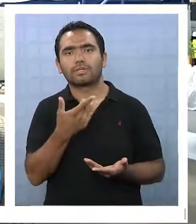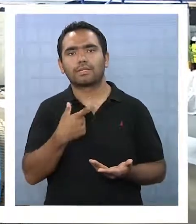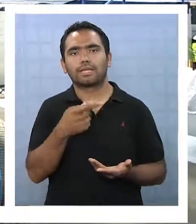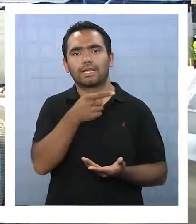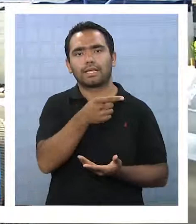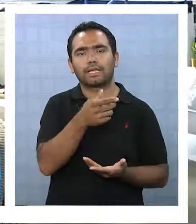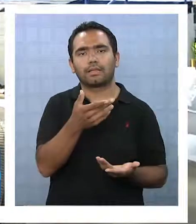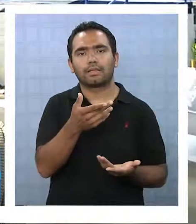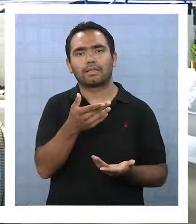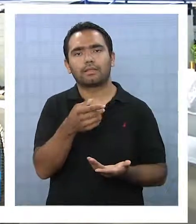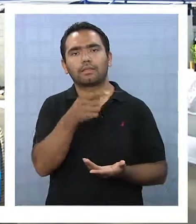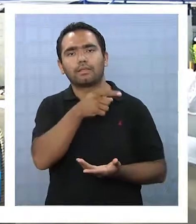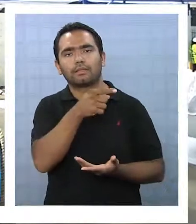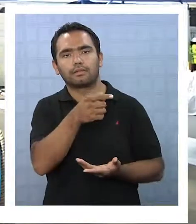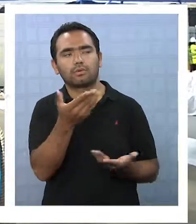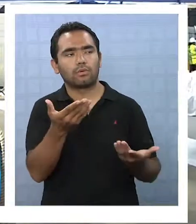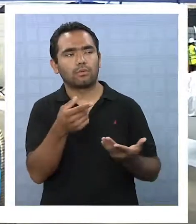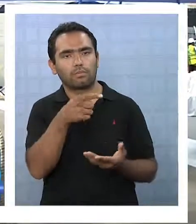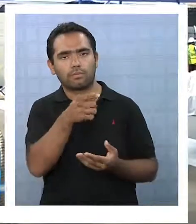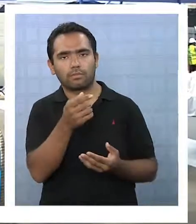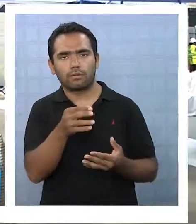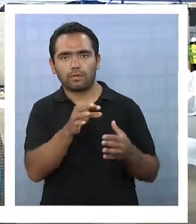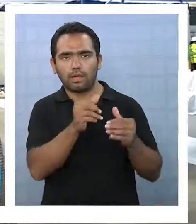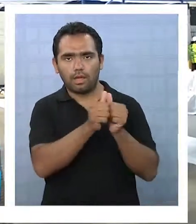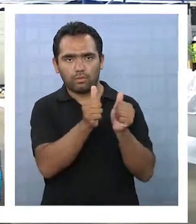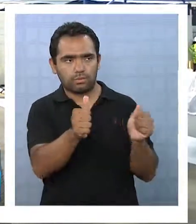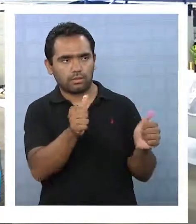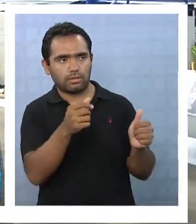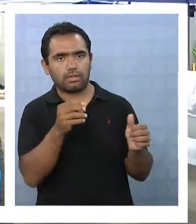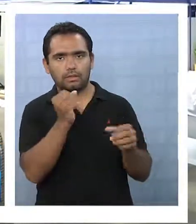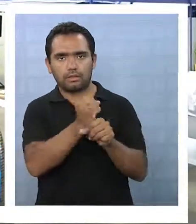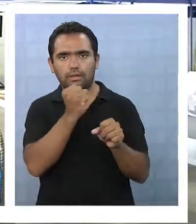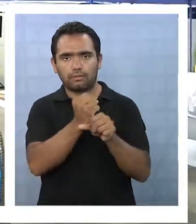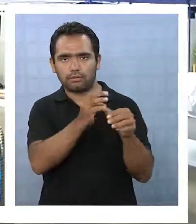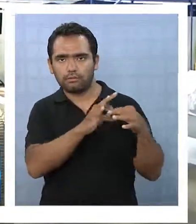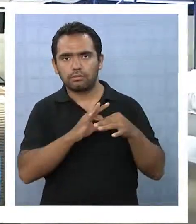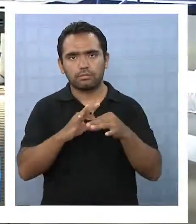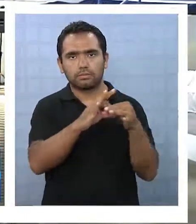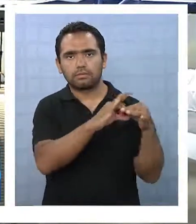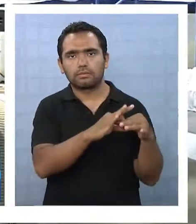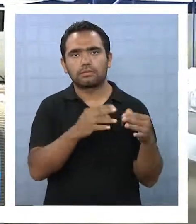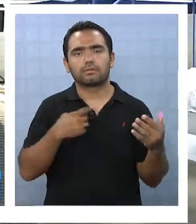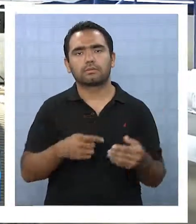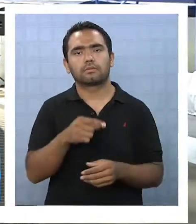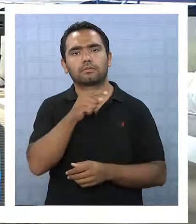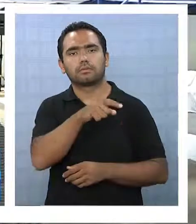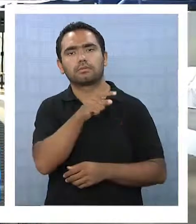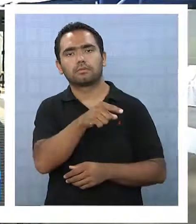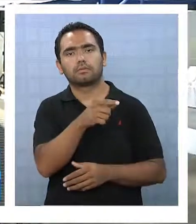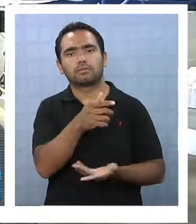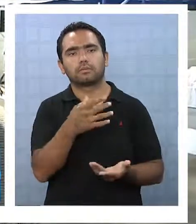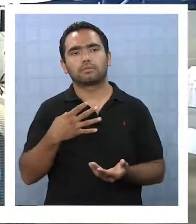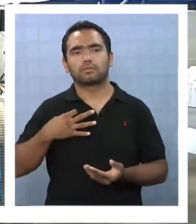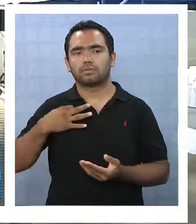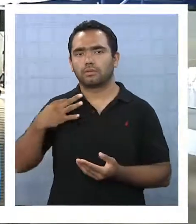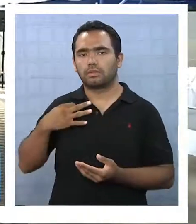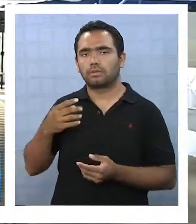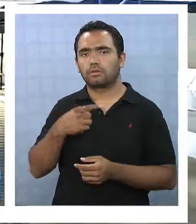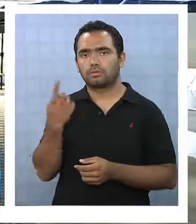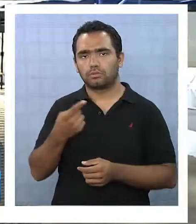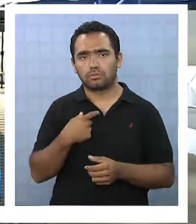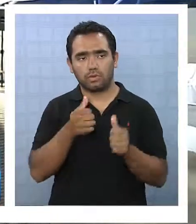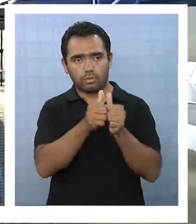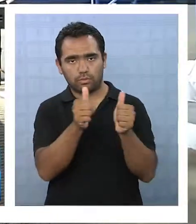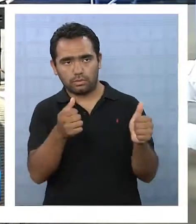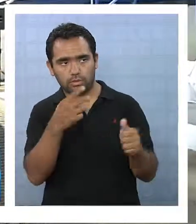no dañar. De que se pongan en conjunto las autoridades y trabajen en conjunto, porque aquí el daño se está hallando la ciudadanía. Y eso como autoridades